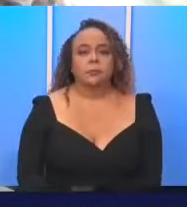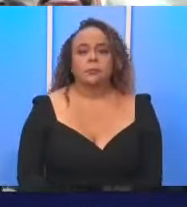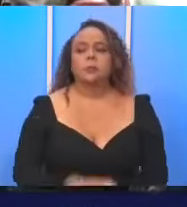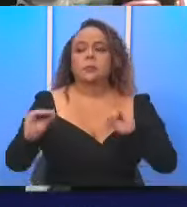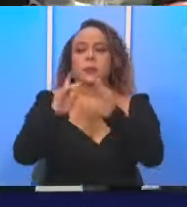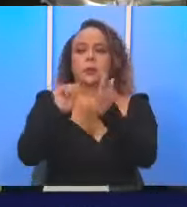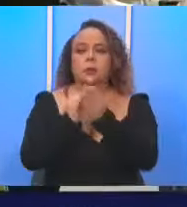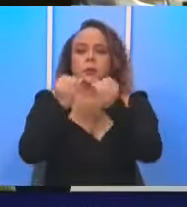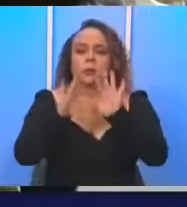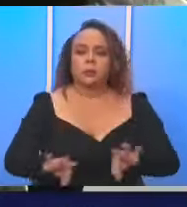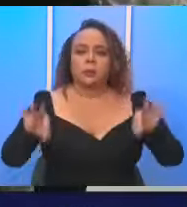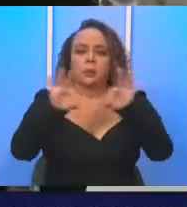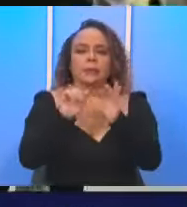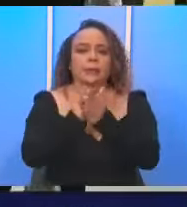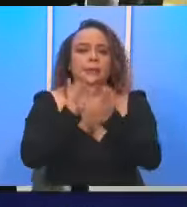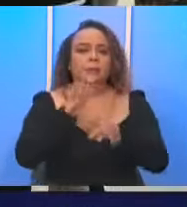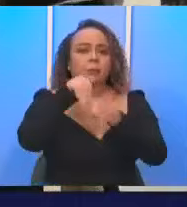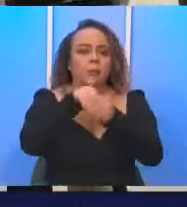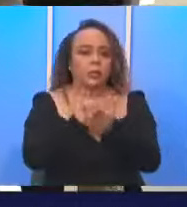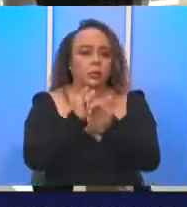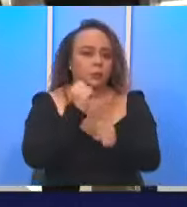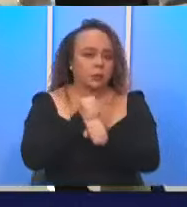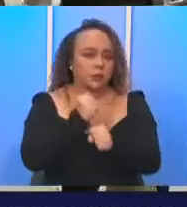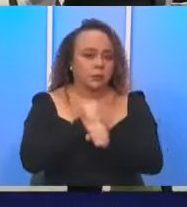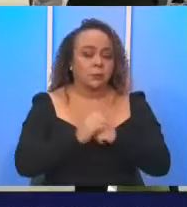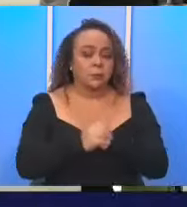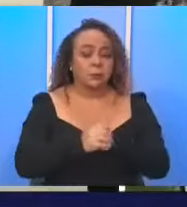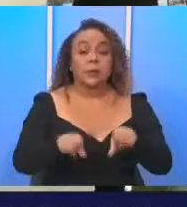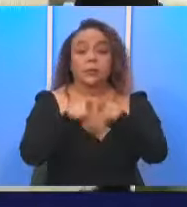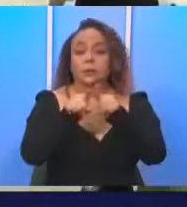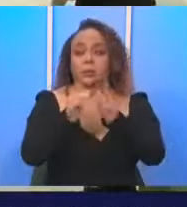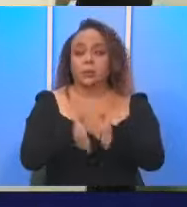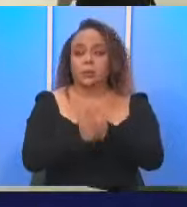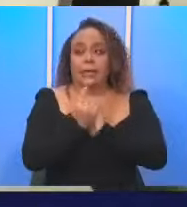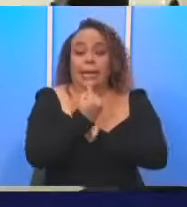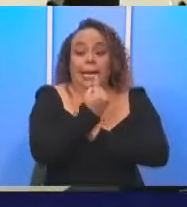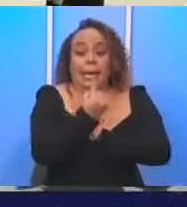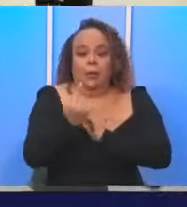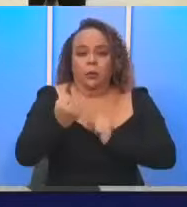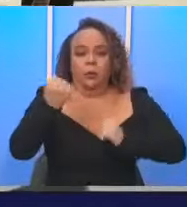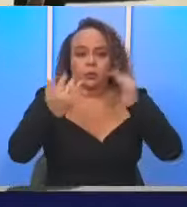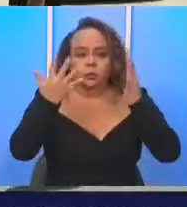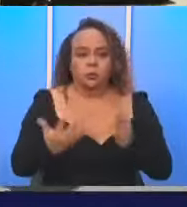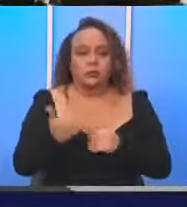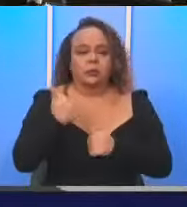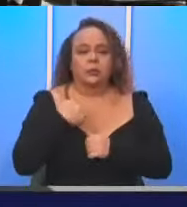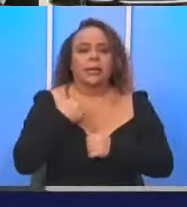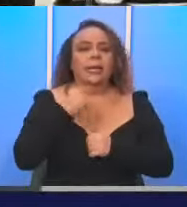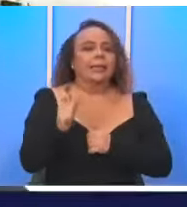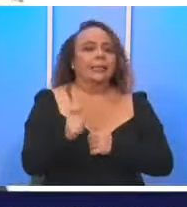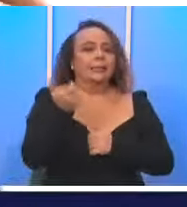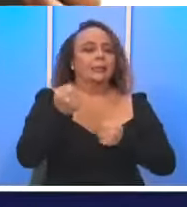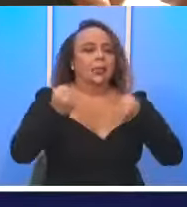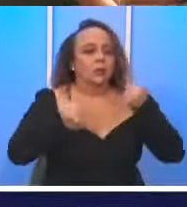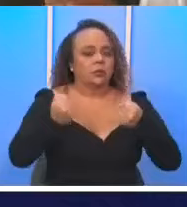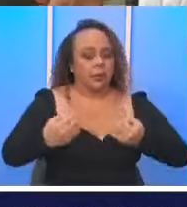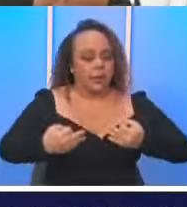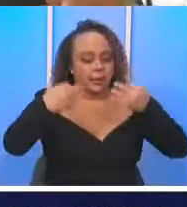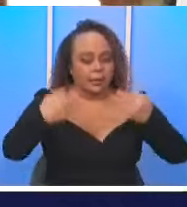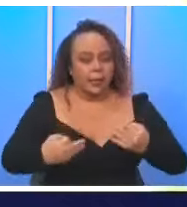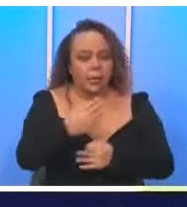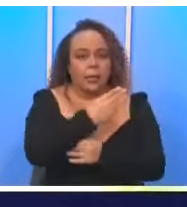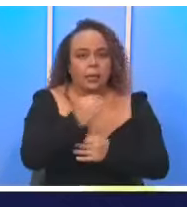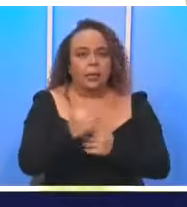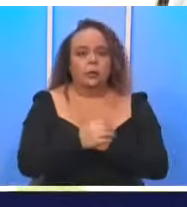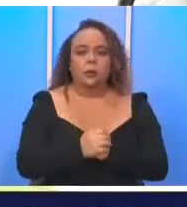Claro, eso es muy importante. Esto es parte de estos operativos. Se va a estar también solicitando que cada uno de los conductores tenga la licencia de conducir al día